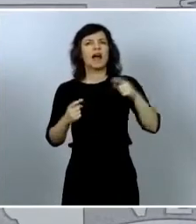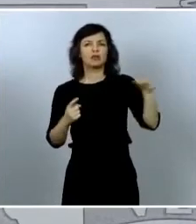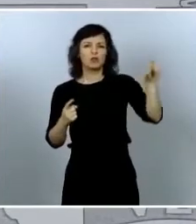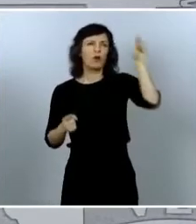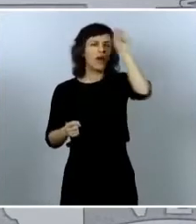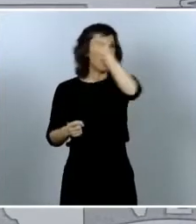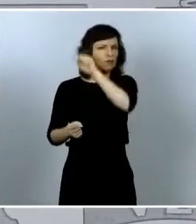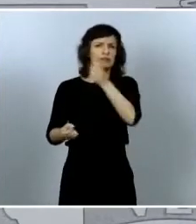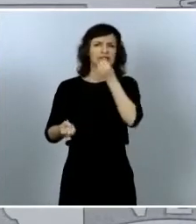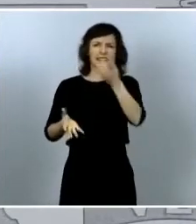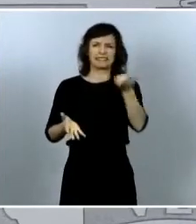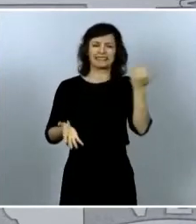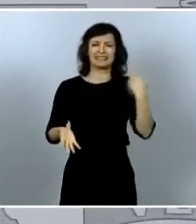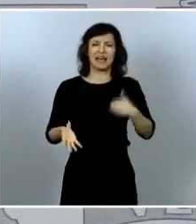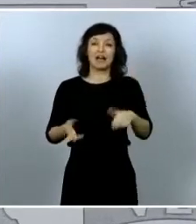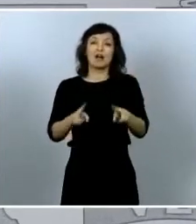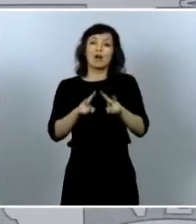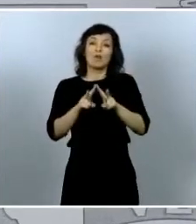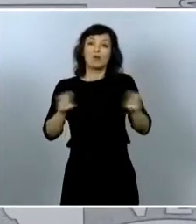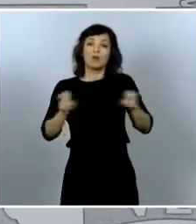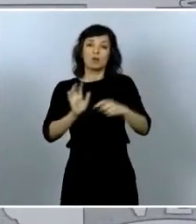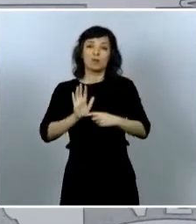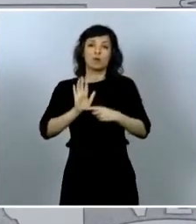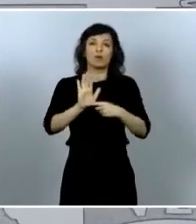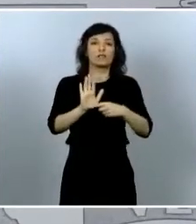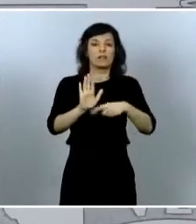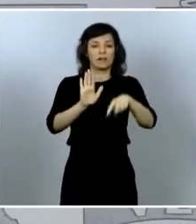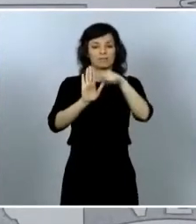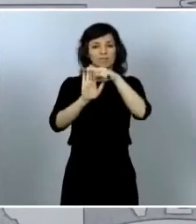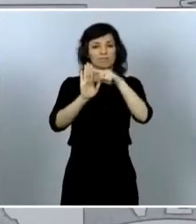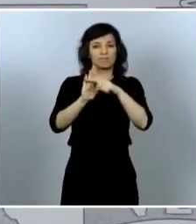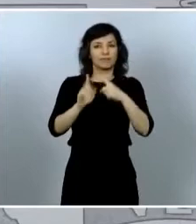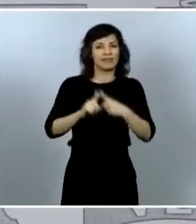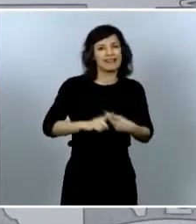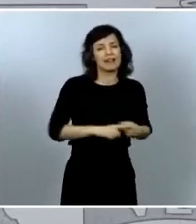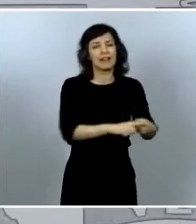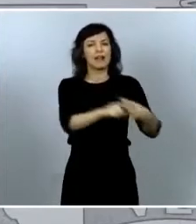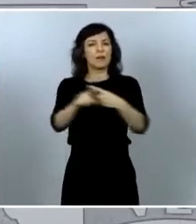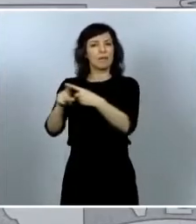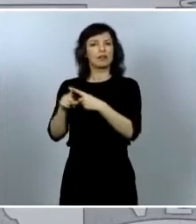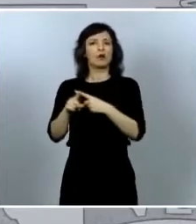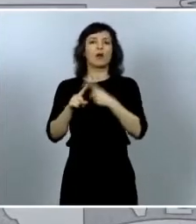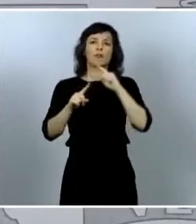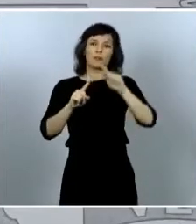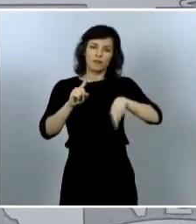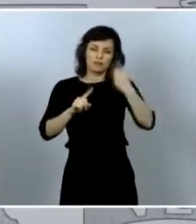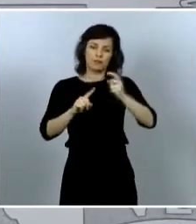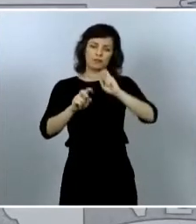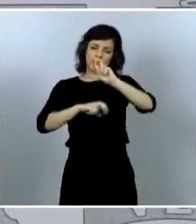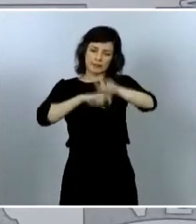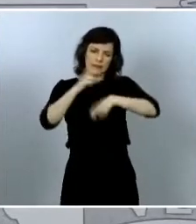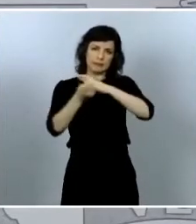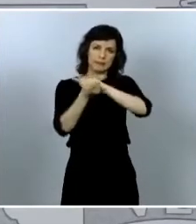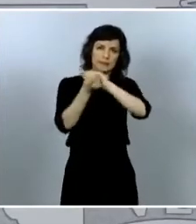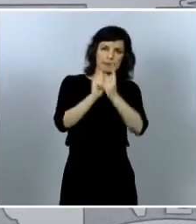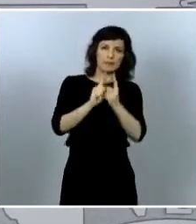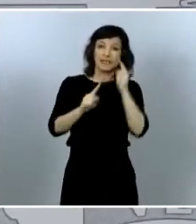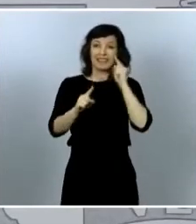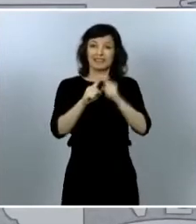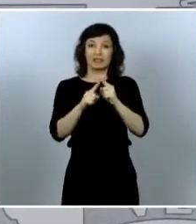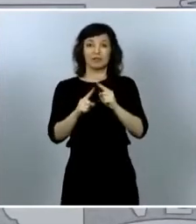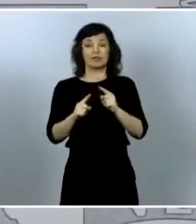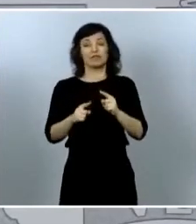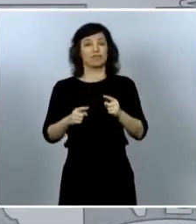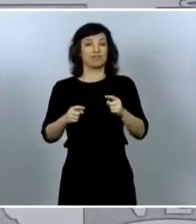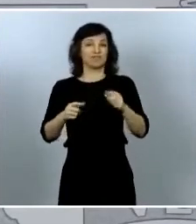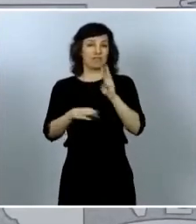con una propuesta de criterio de reparto que hemos mejorado y hemos modulado para incorporar las aportaciones que nos han hecho las fuerzas parlamentarias